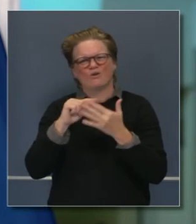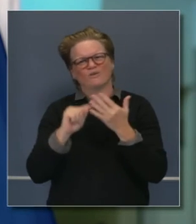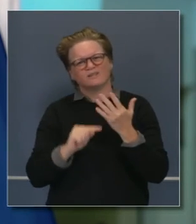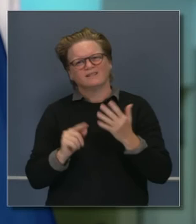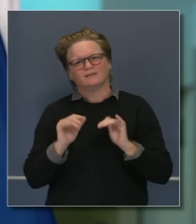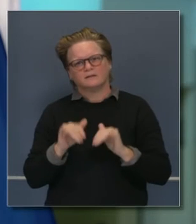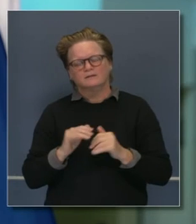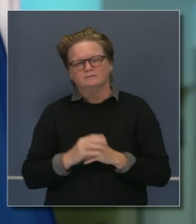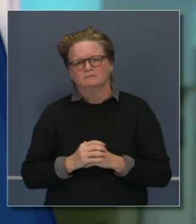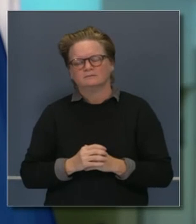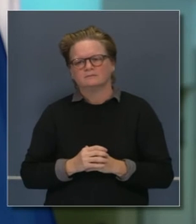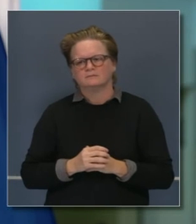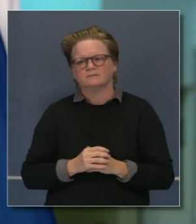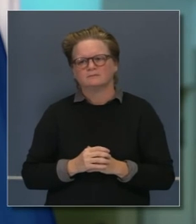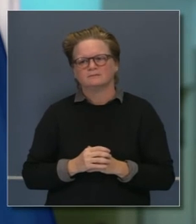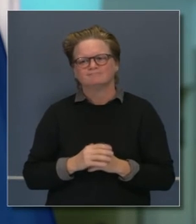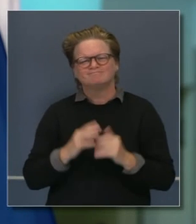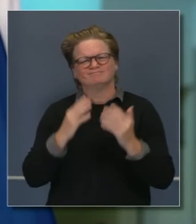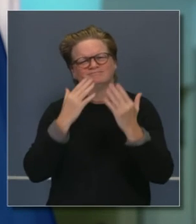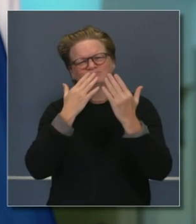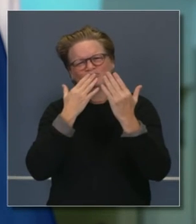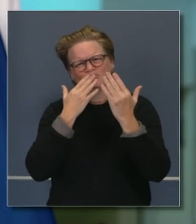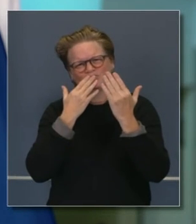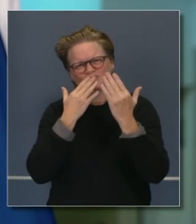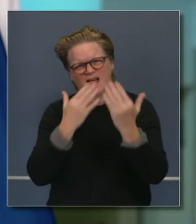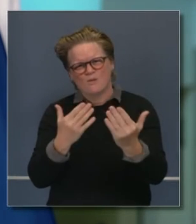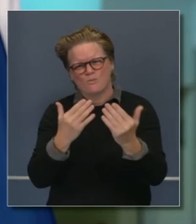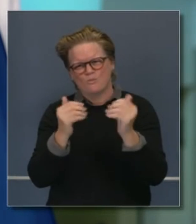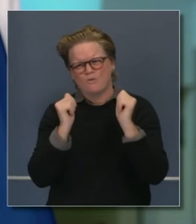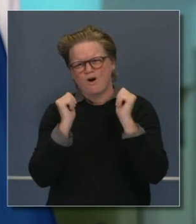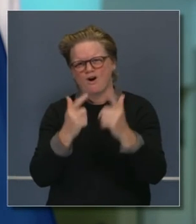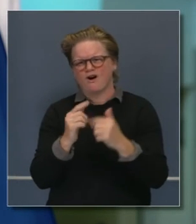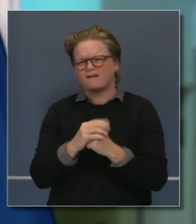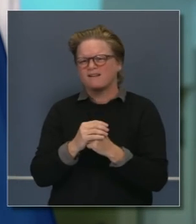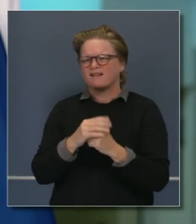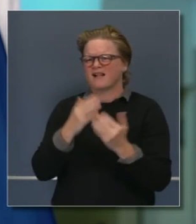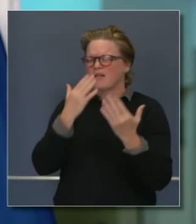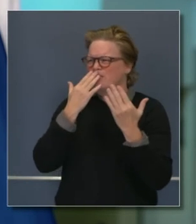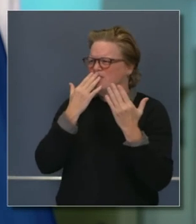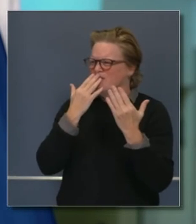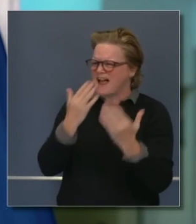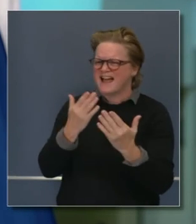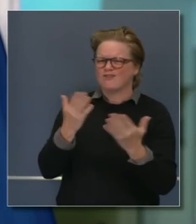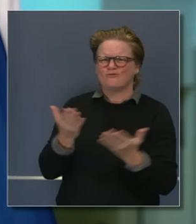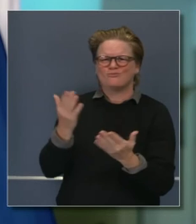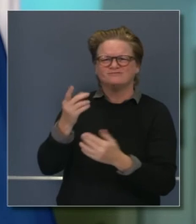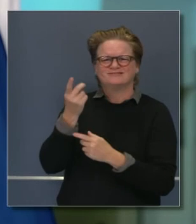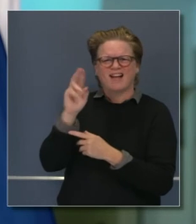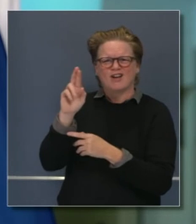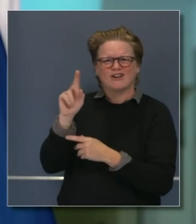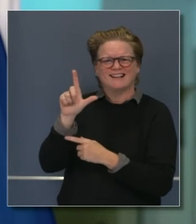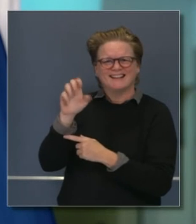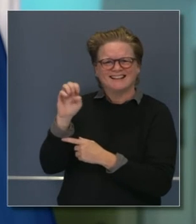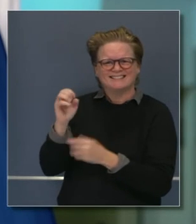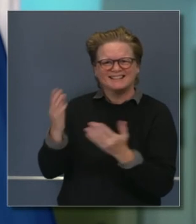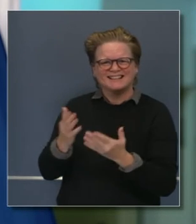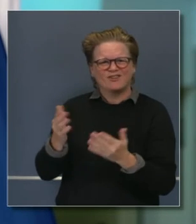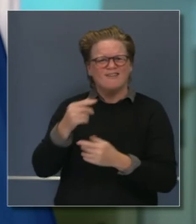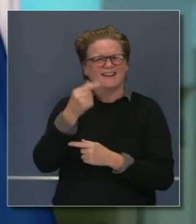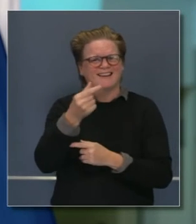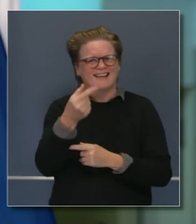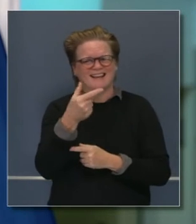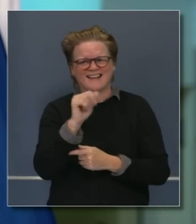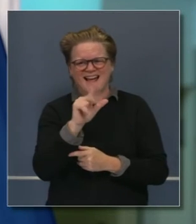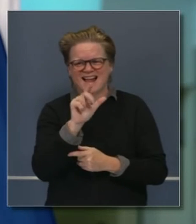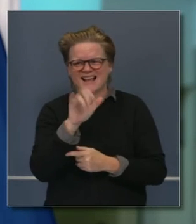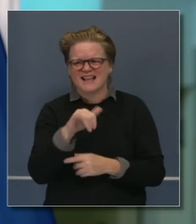aquí. Anticipamos mañana que nos traigan más información sobre los cambios de los niveles y más tarde en la semana les pedimos que